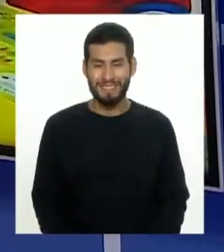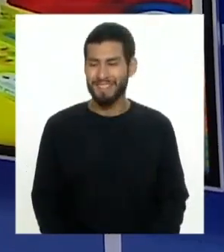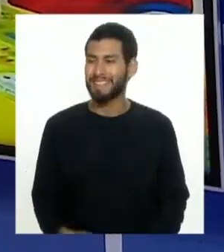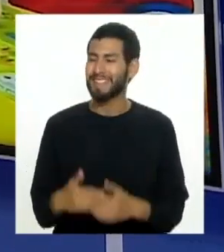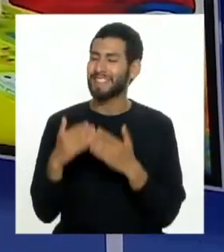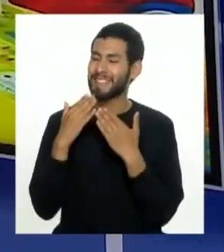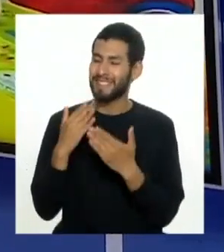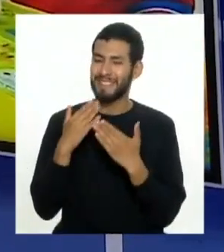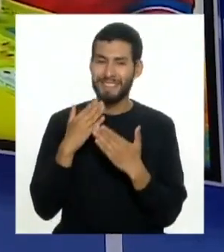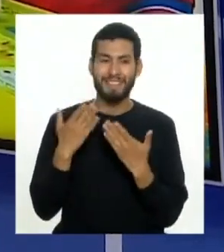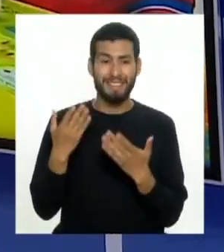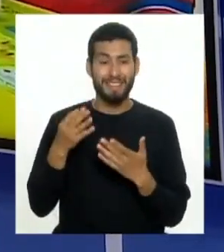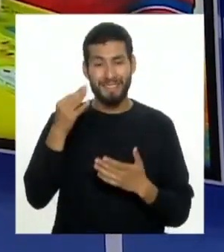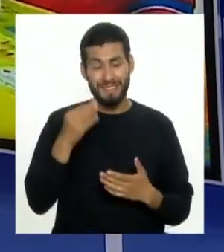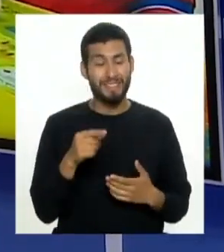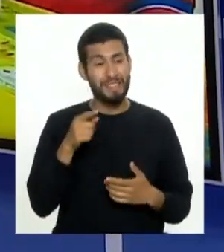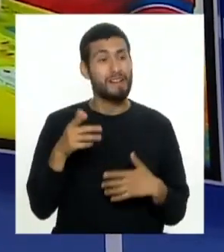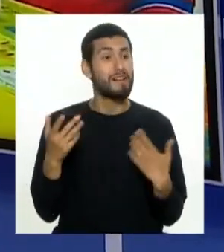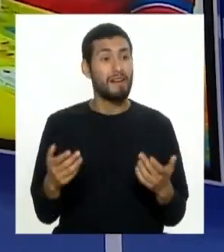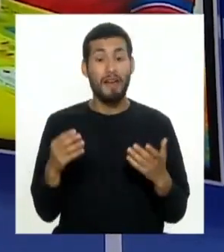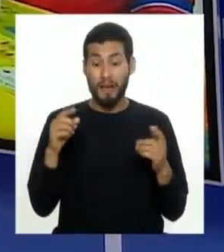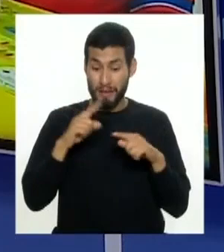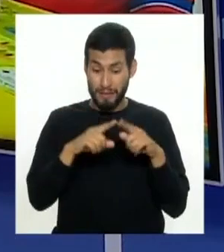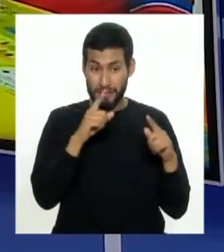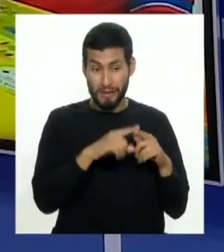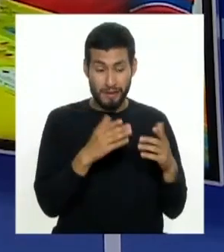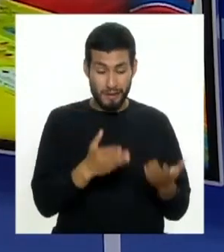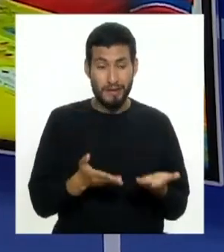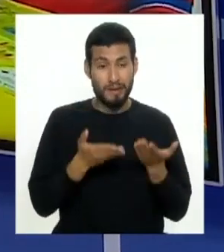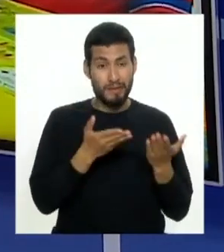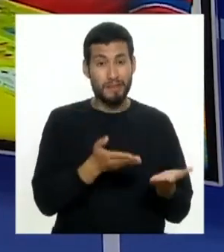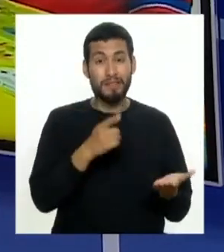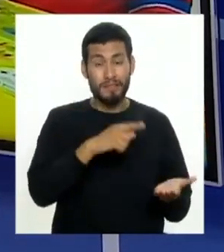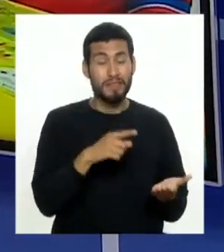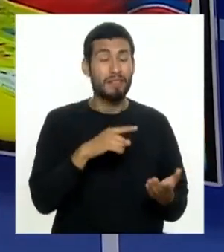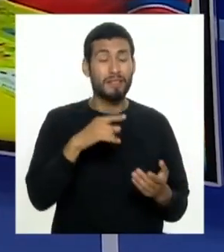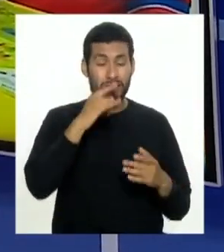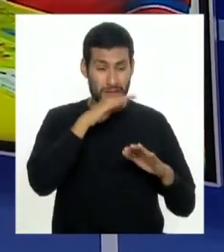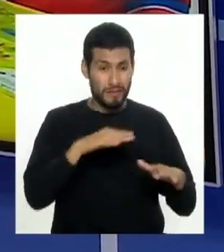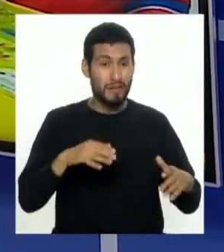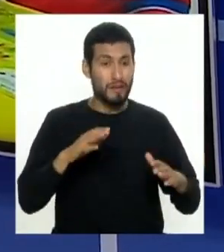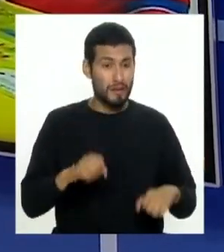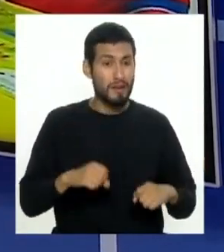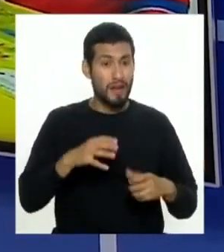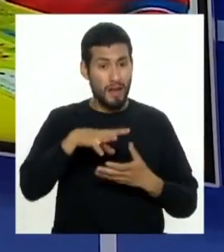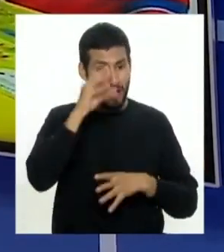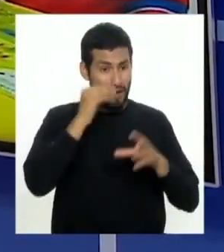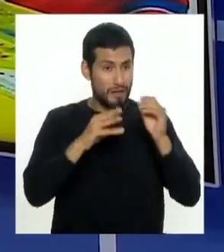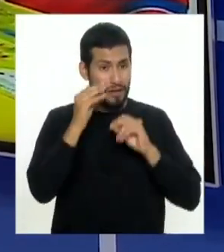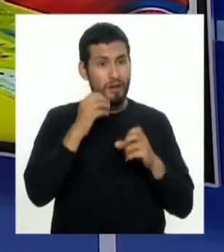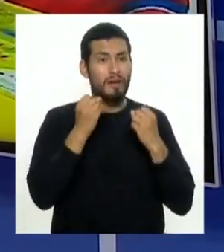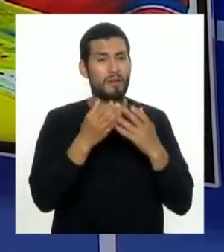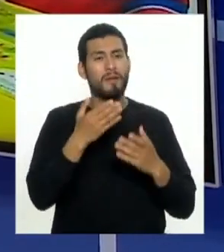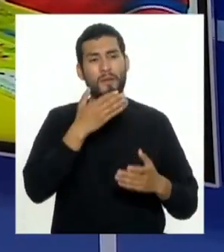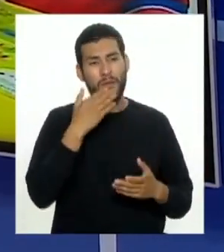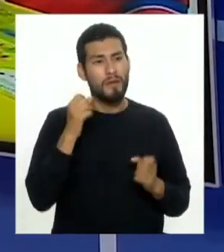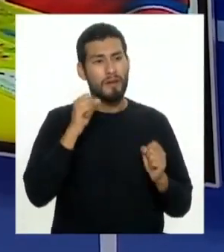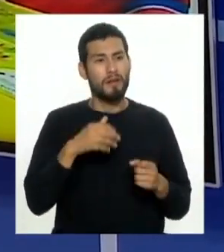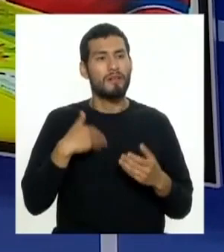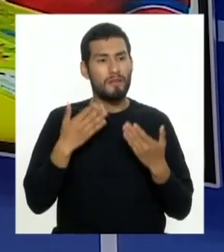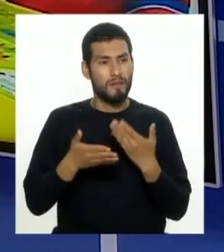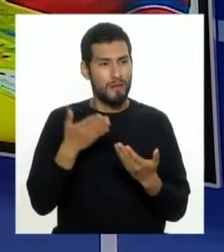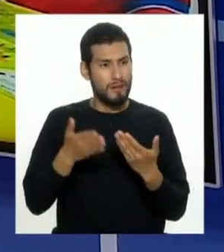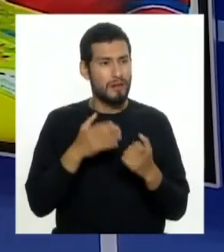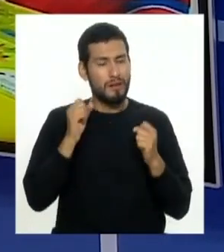Vanesita y sin duda entre más herramientas le podamos entregar a nuestros hijos para que puedan aprender mucho mejor y mucho más